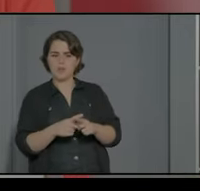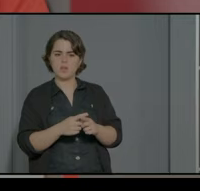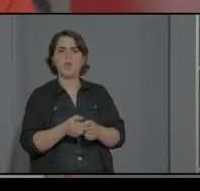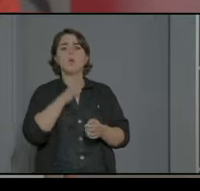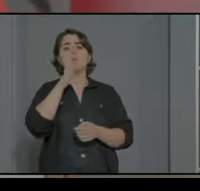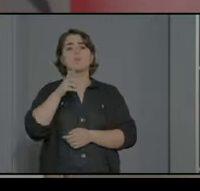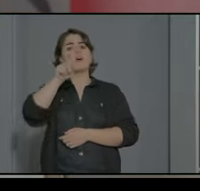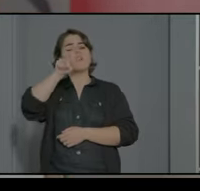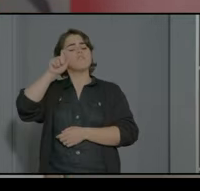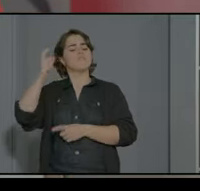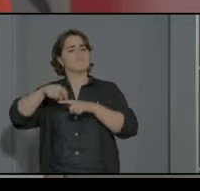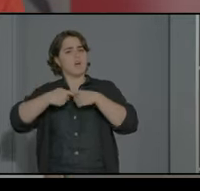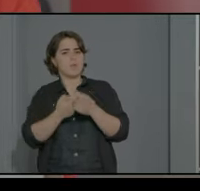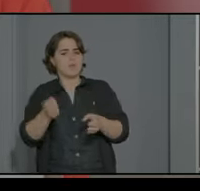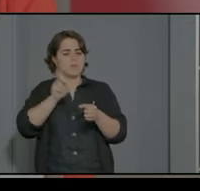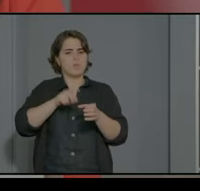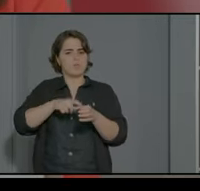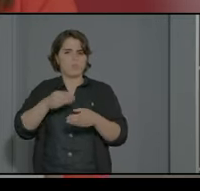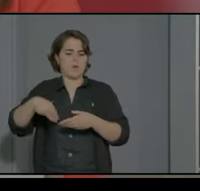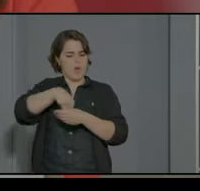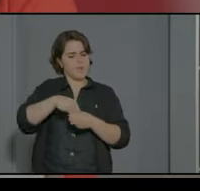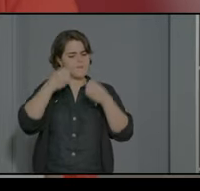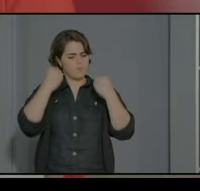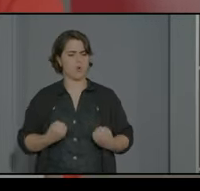integradas en nuestro centro